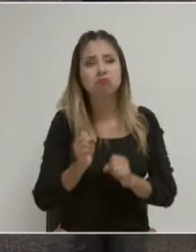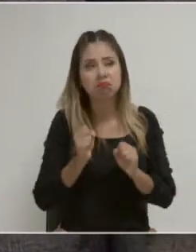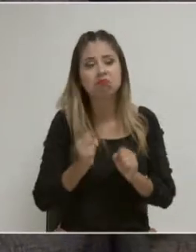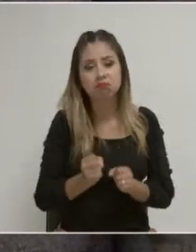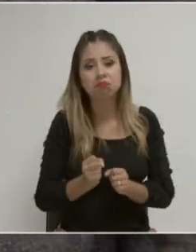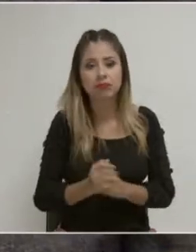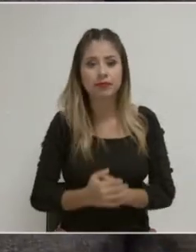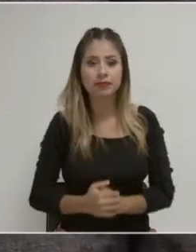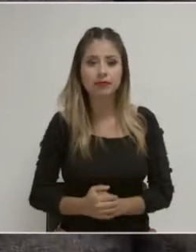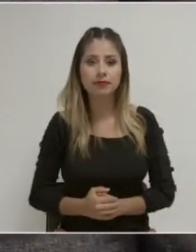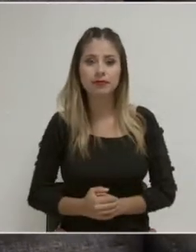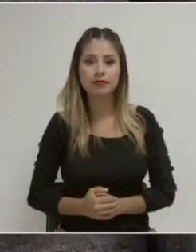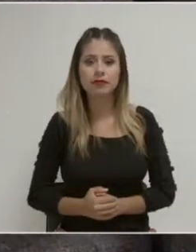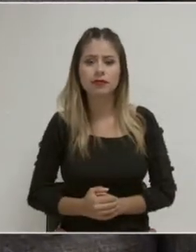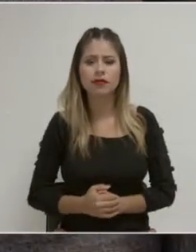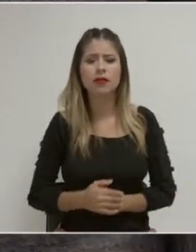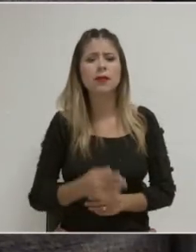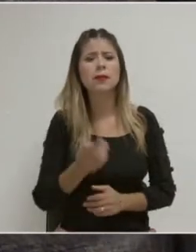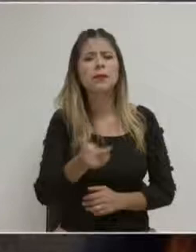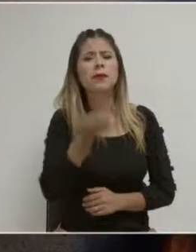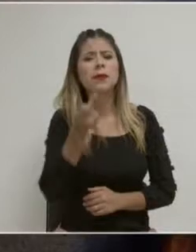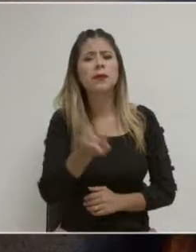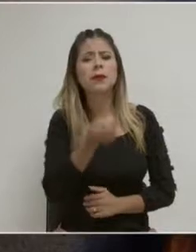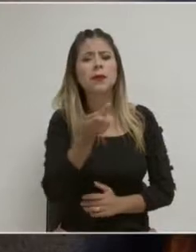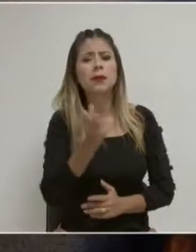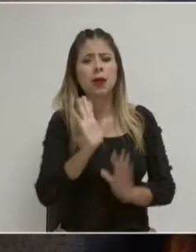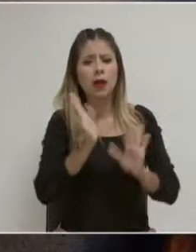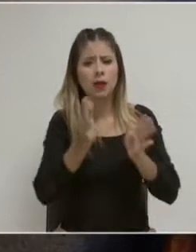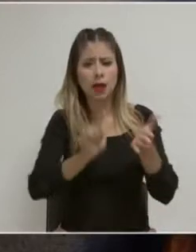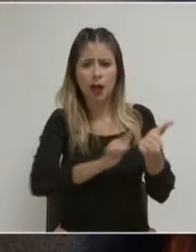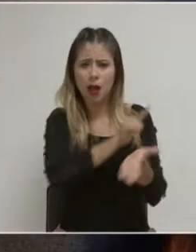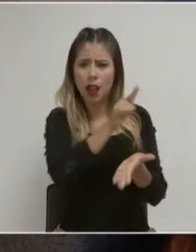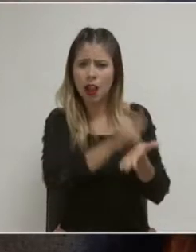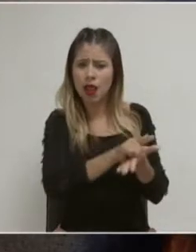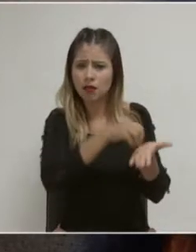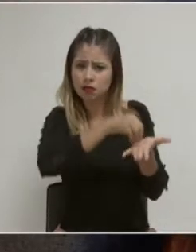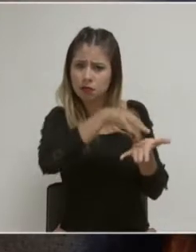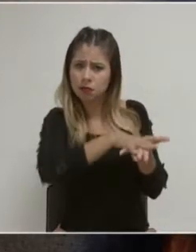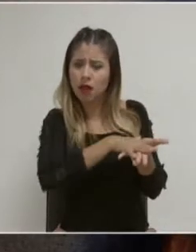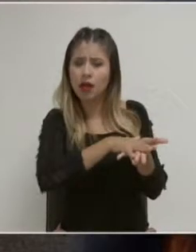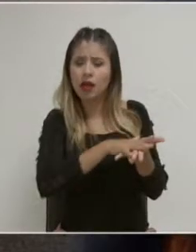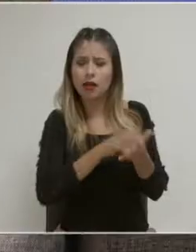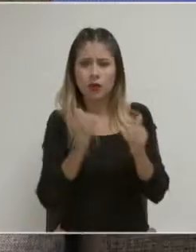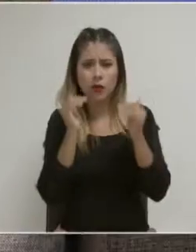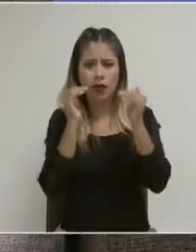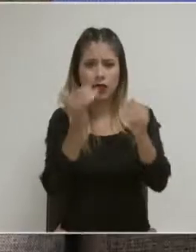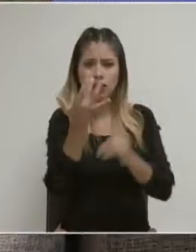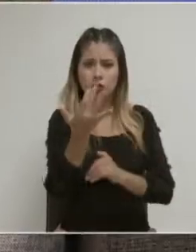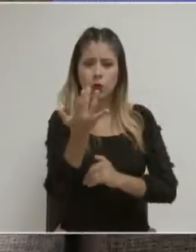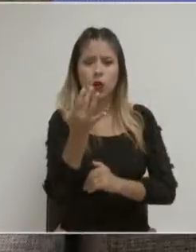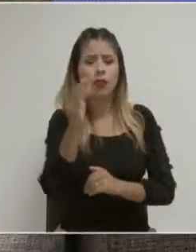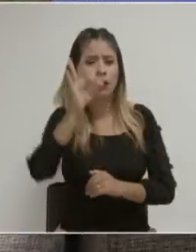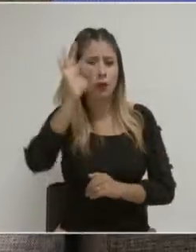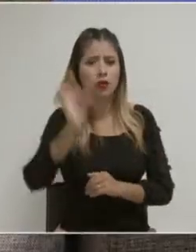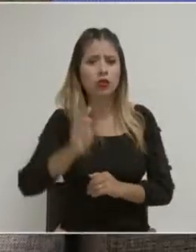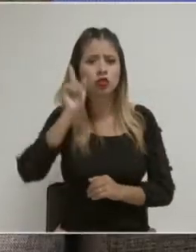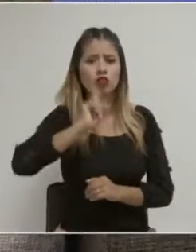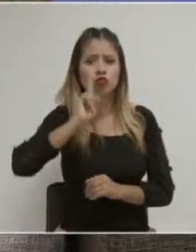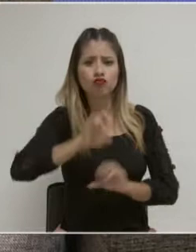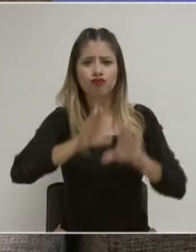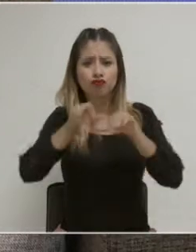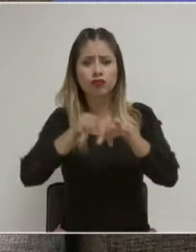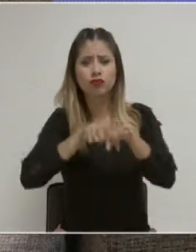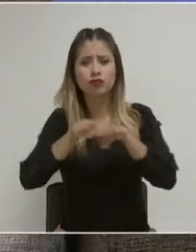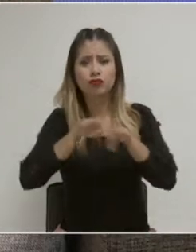En la teoría ahí está la paridad, pero también hay otro conflicto, que es en el momento en que las mujeres ya están dentro del